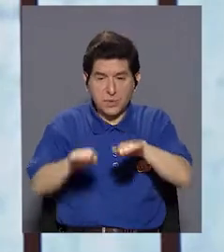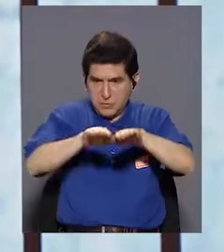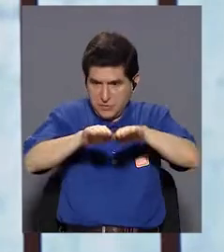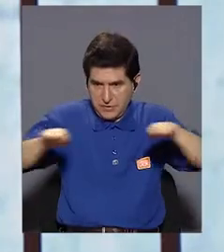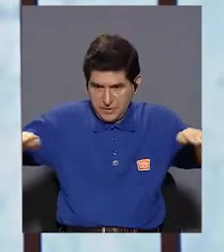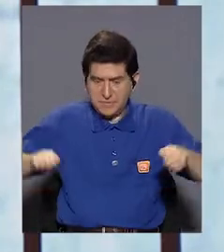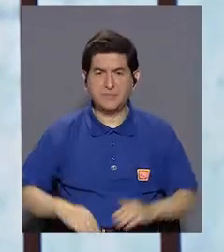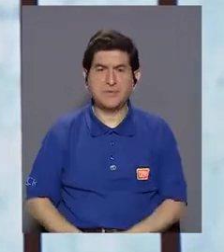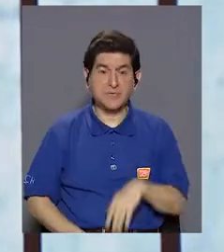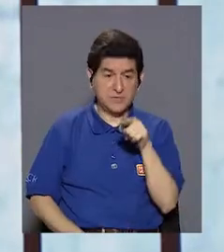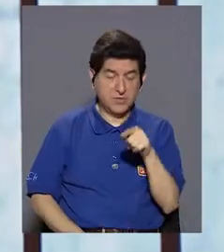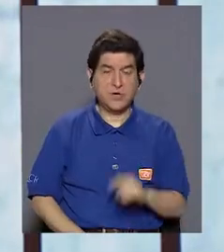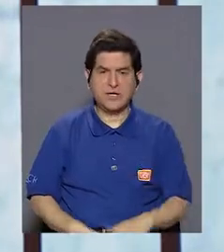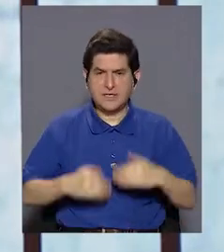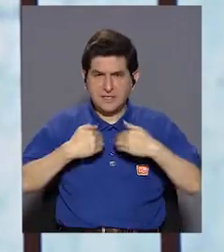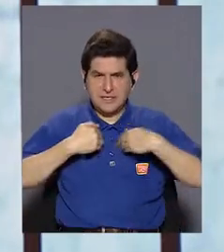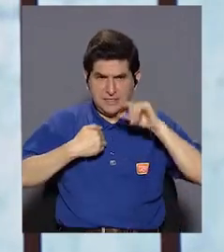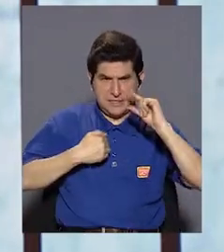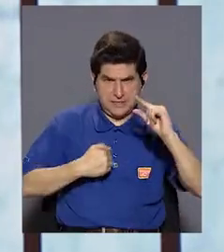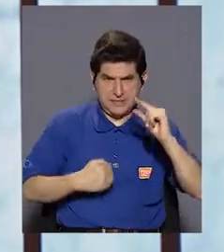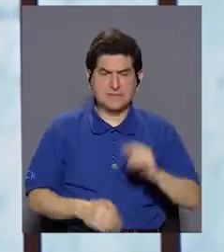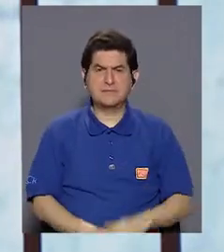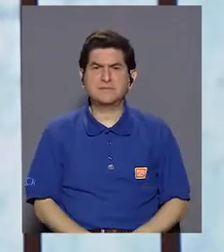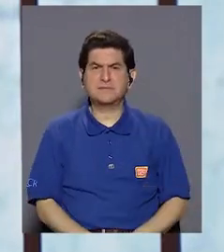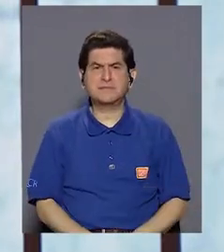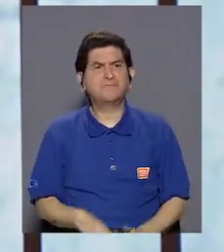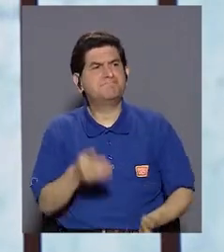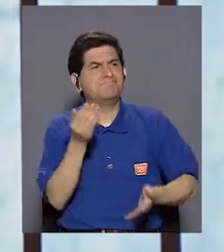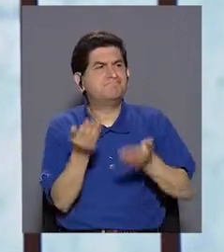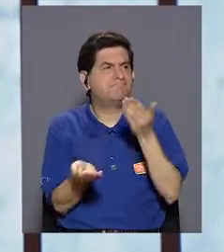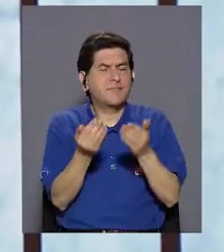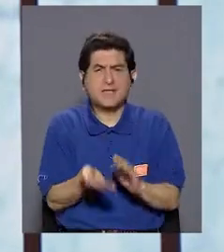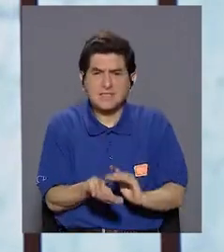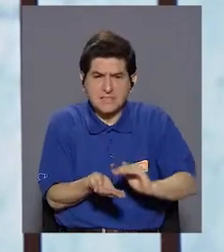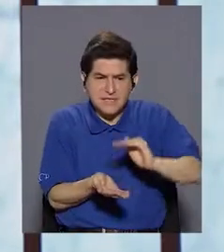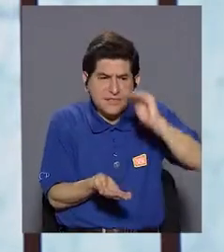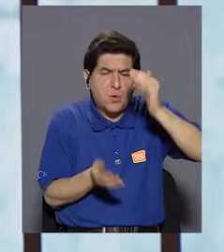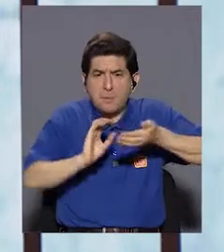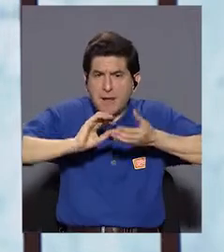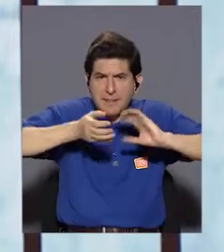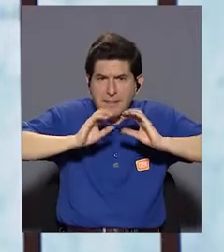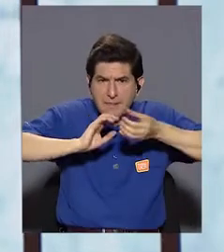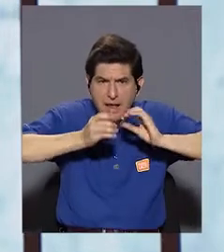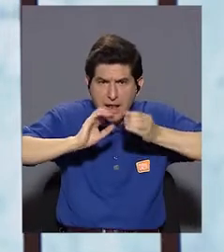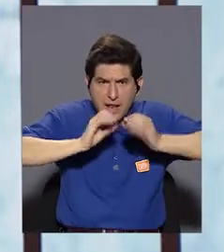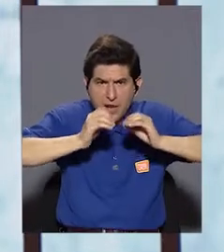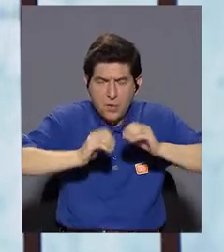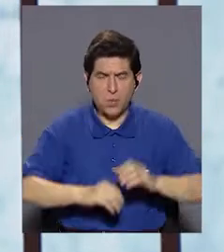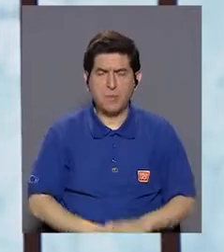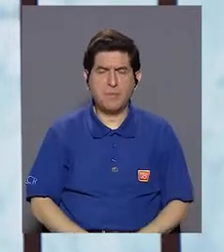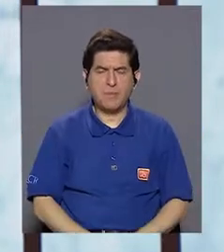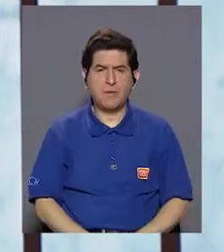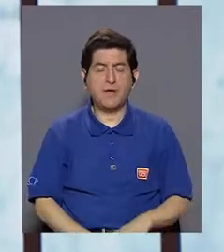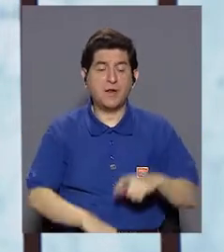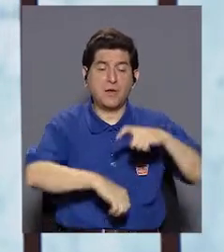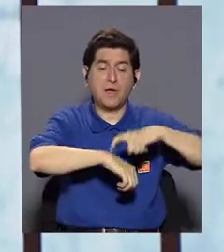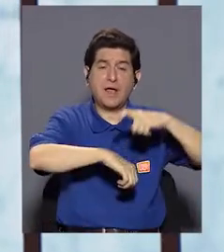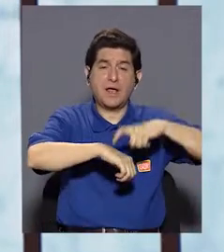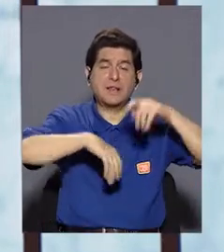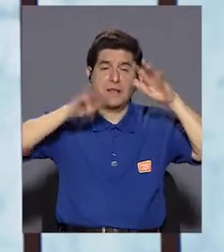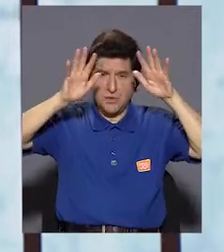piso, y esos animales, ellos, digamos, aumentan su cantidad